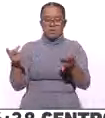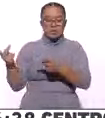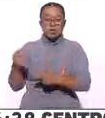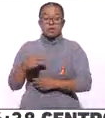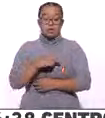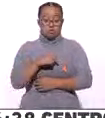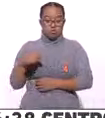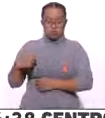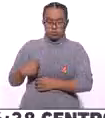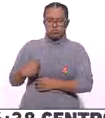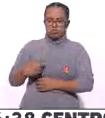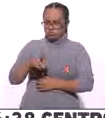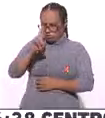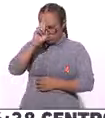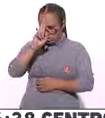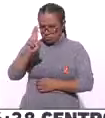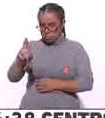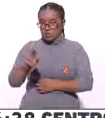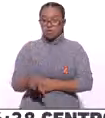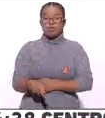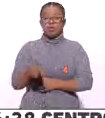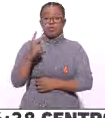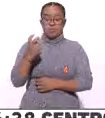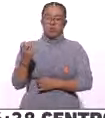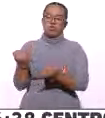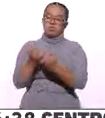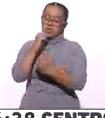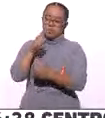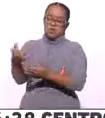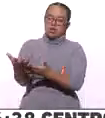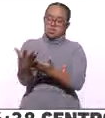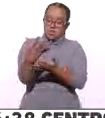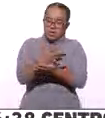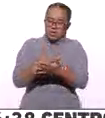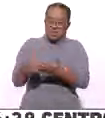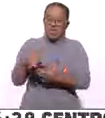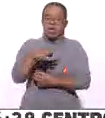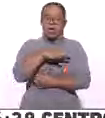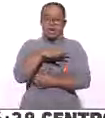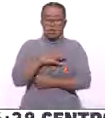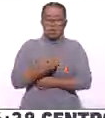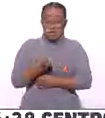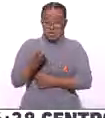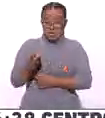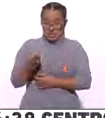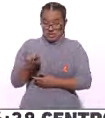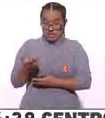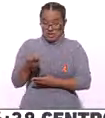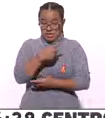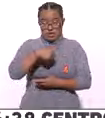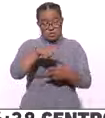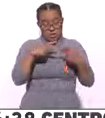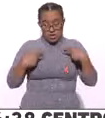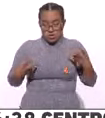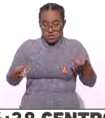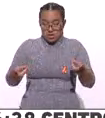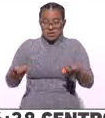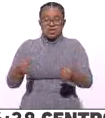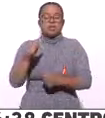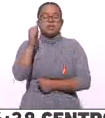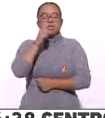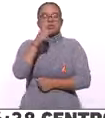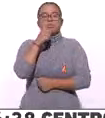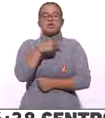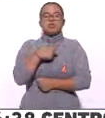absolutamente respetuosos, pero que sí genera una derrama económica y lo que pasa con este este dinero que se derrama, bueno, se busca siempre y estamos